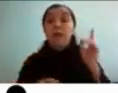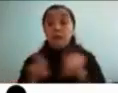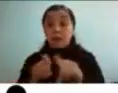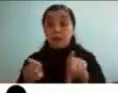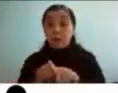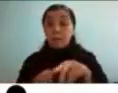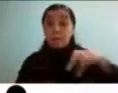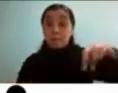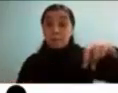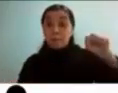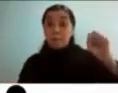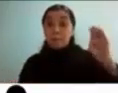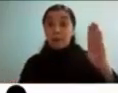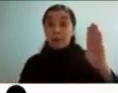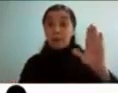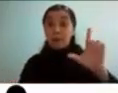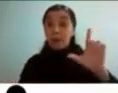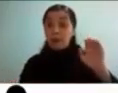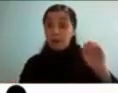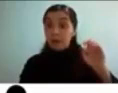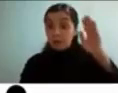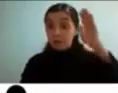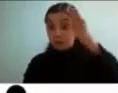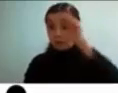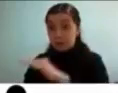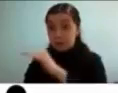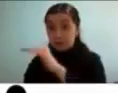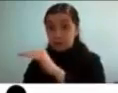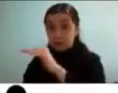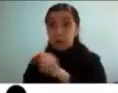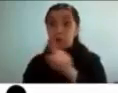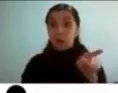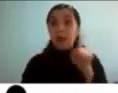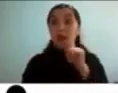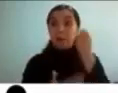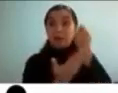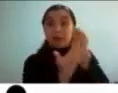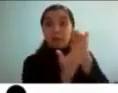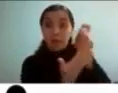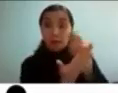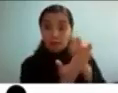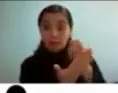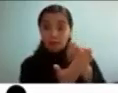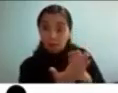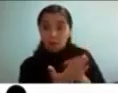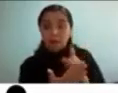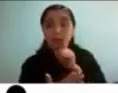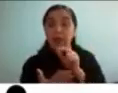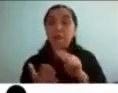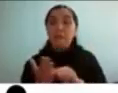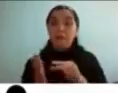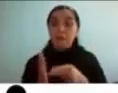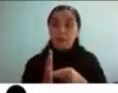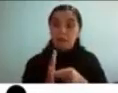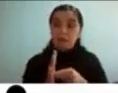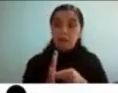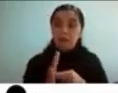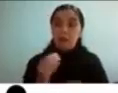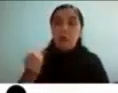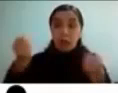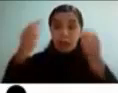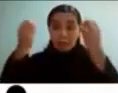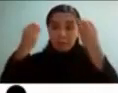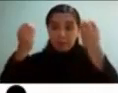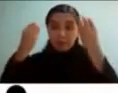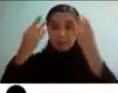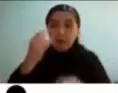está diagnosticado con una evaluación y que él presentaba más dificultades a nivel de incorporar como nuevos aprendizajes de